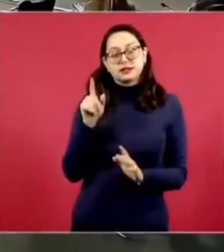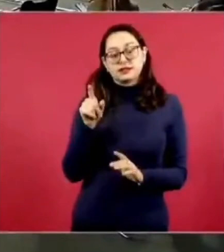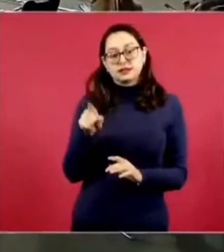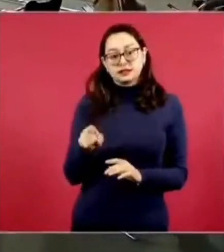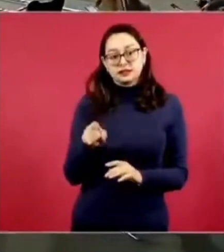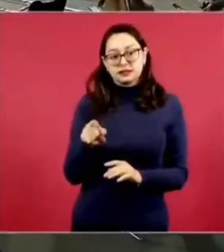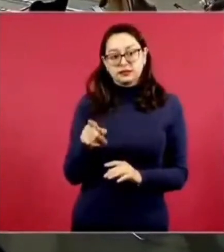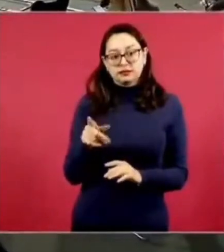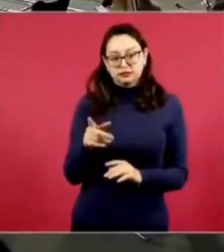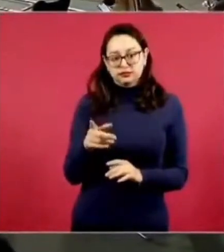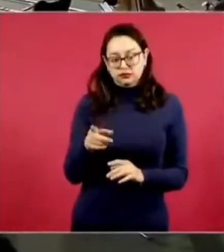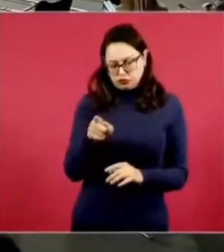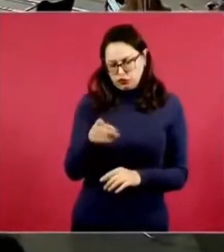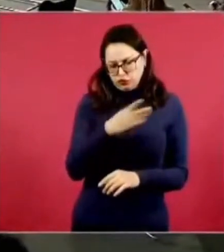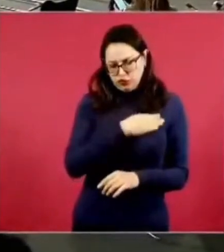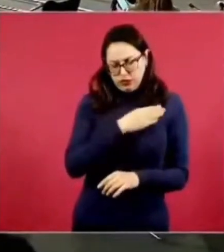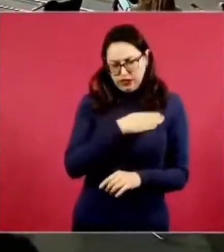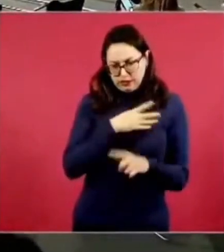decente de bien